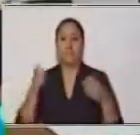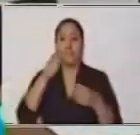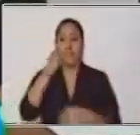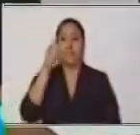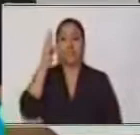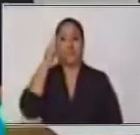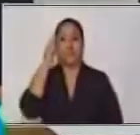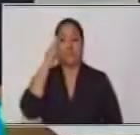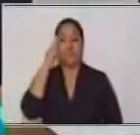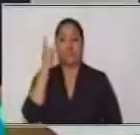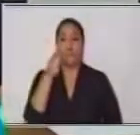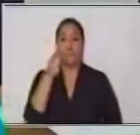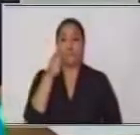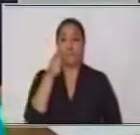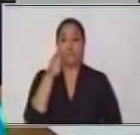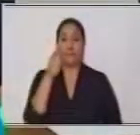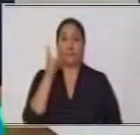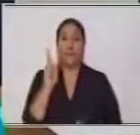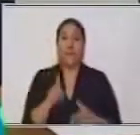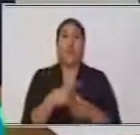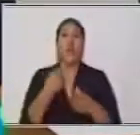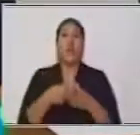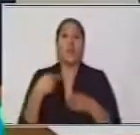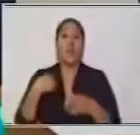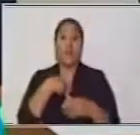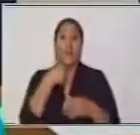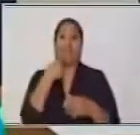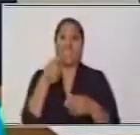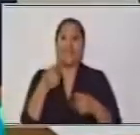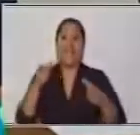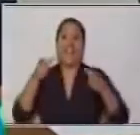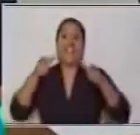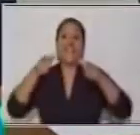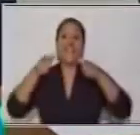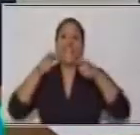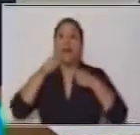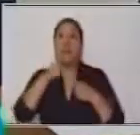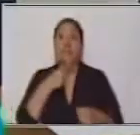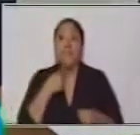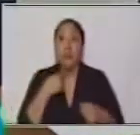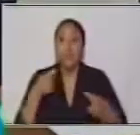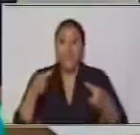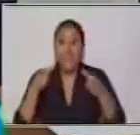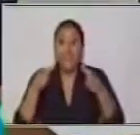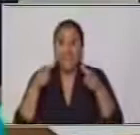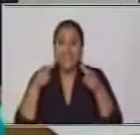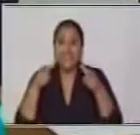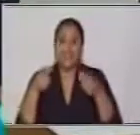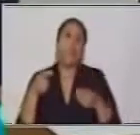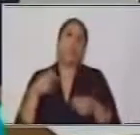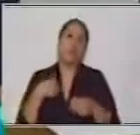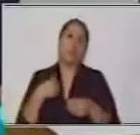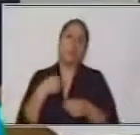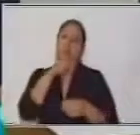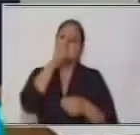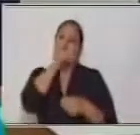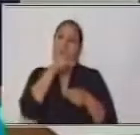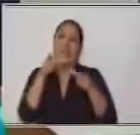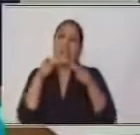Recordemos, cuando hablábamos de las tostadas, ¿sí? ¿Te gustan las tostadas? Estas, a mí también me gustan.